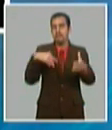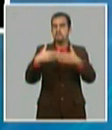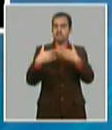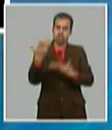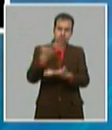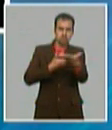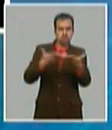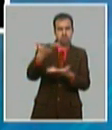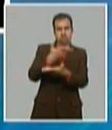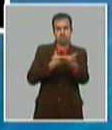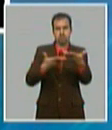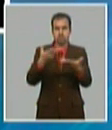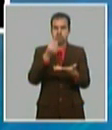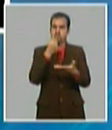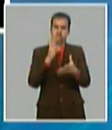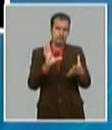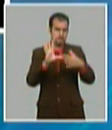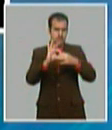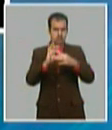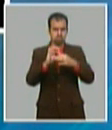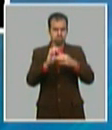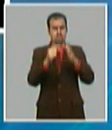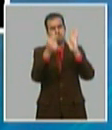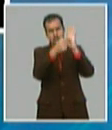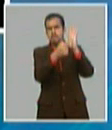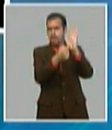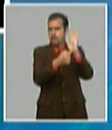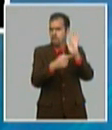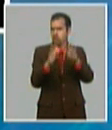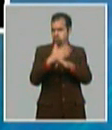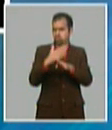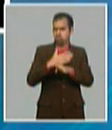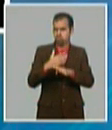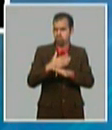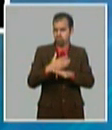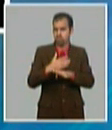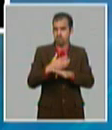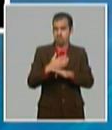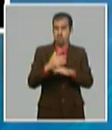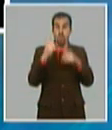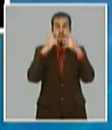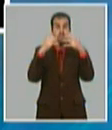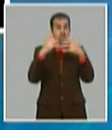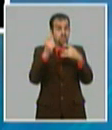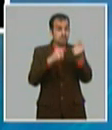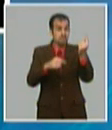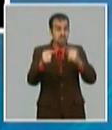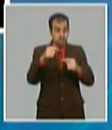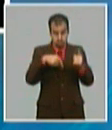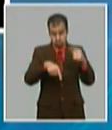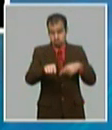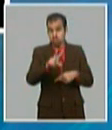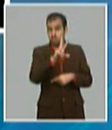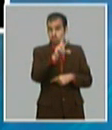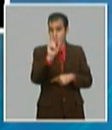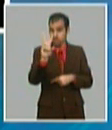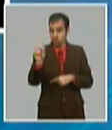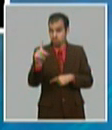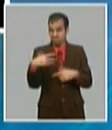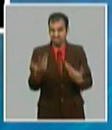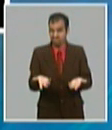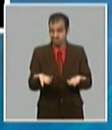Varios incentivos y el de mayor impacto que se incorpora en el 2021 es precisamente